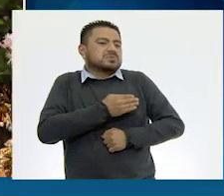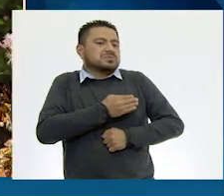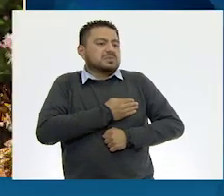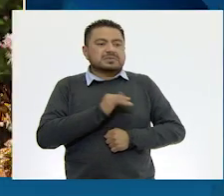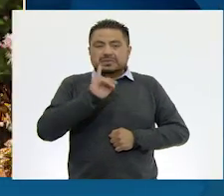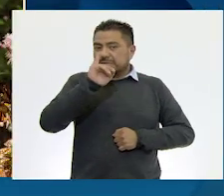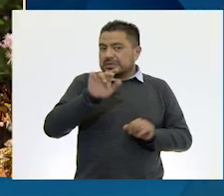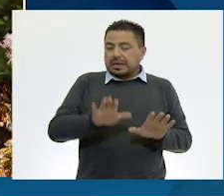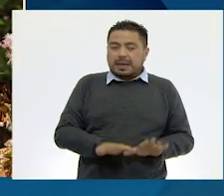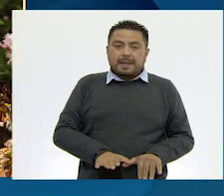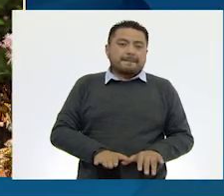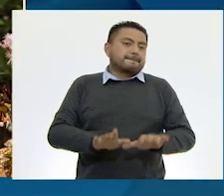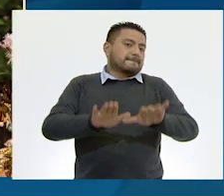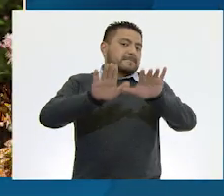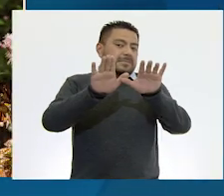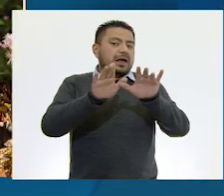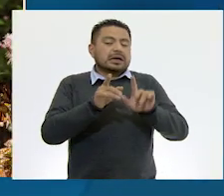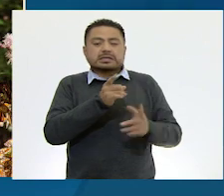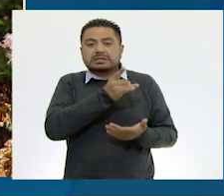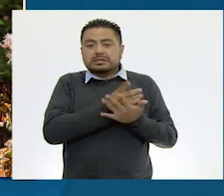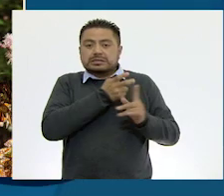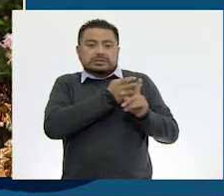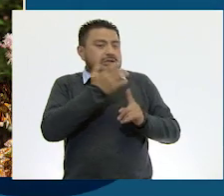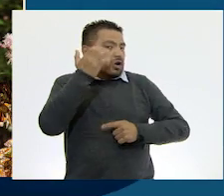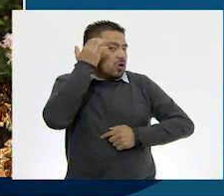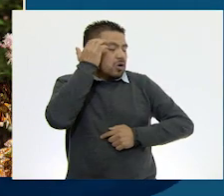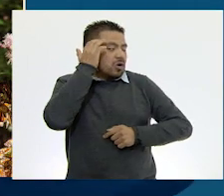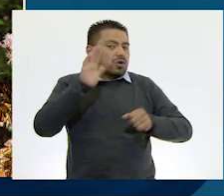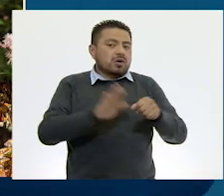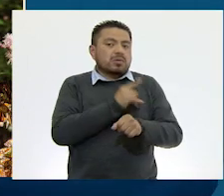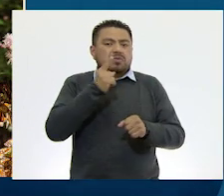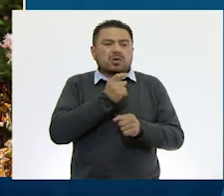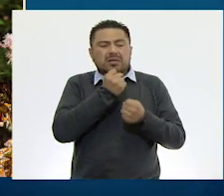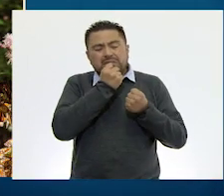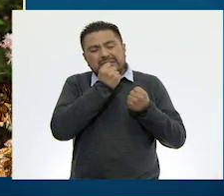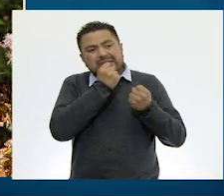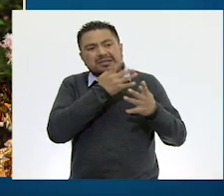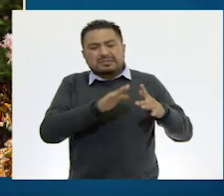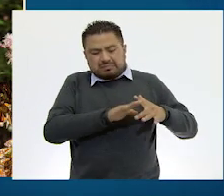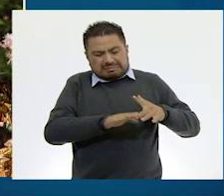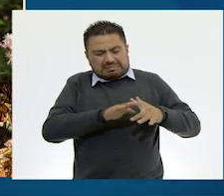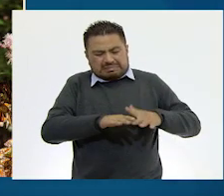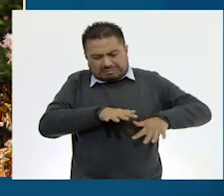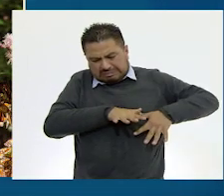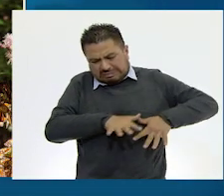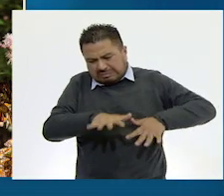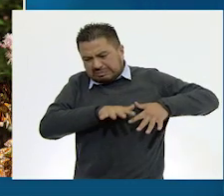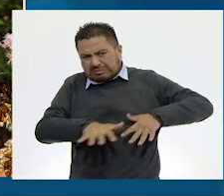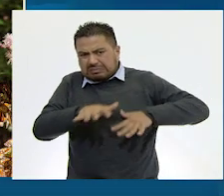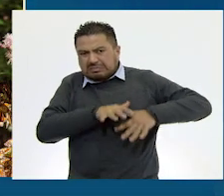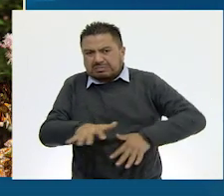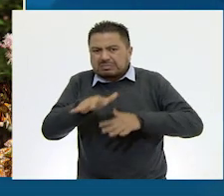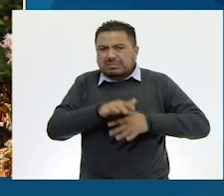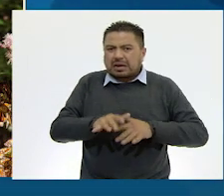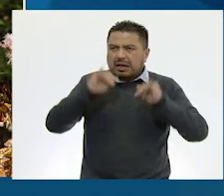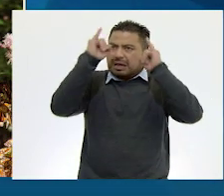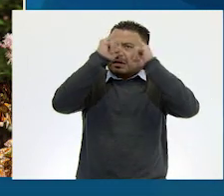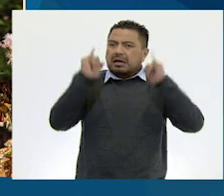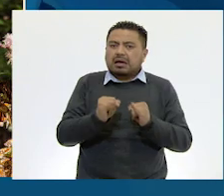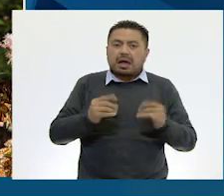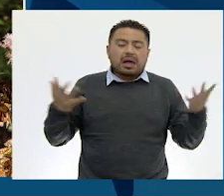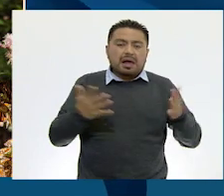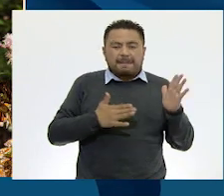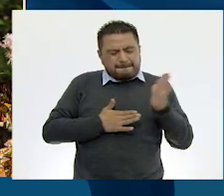Las mariposas monarca son conocidas por la increíble migración masiva que cada invierno lleva